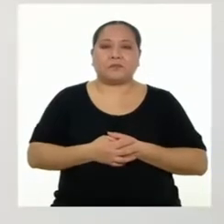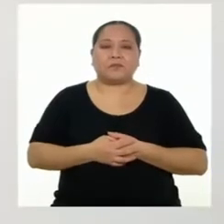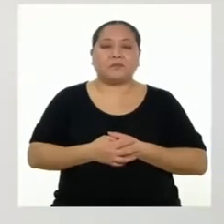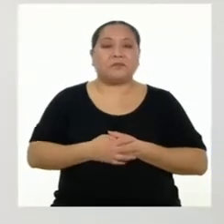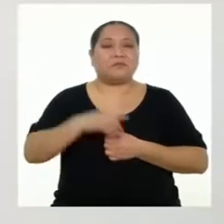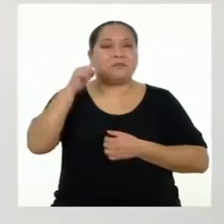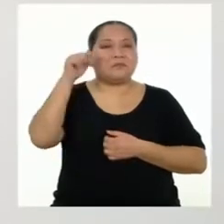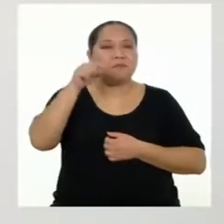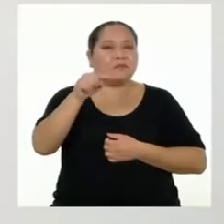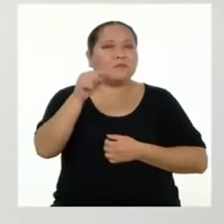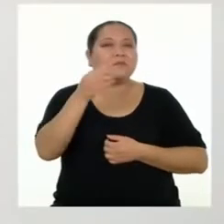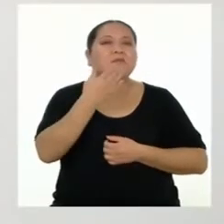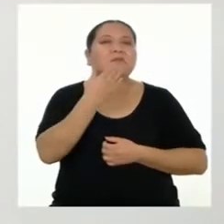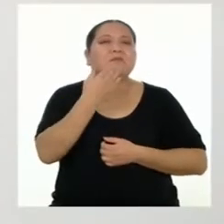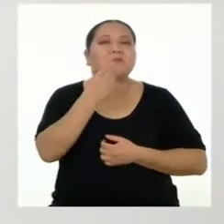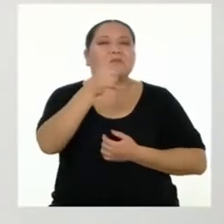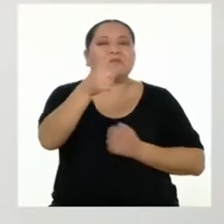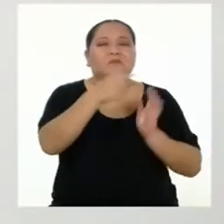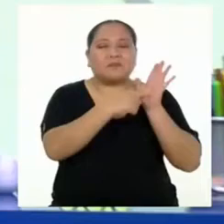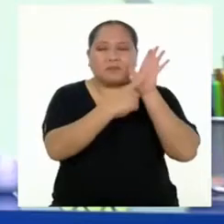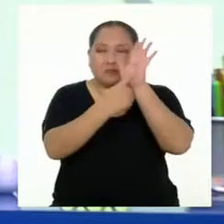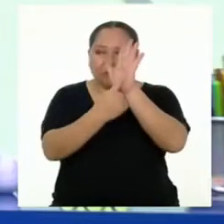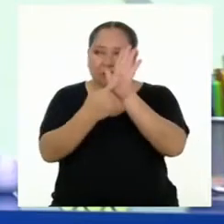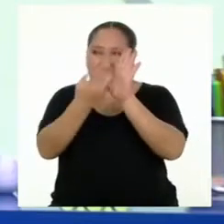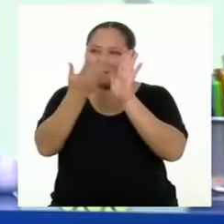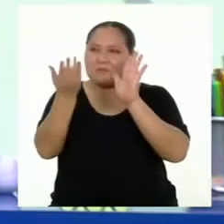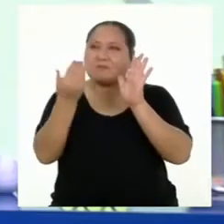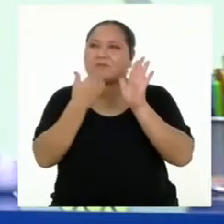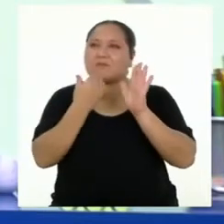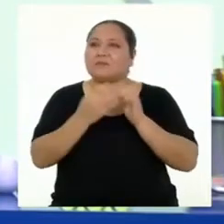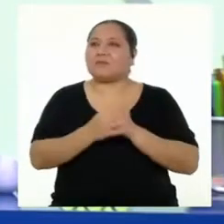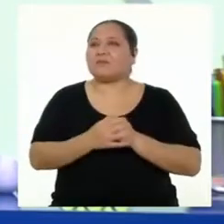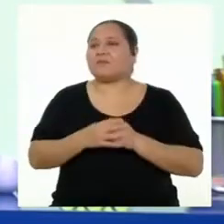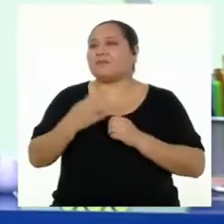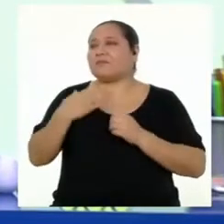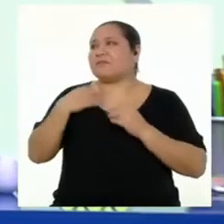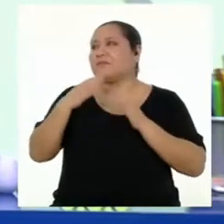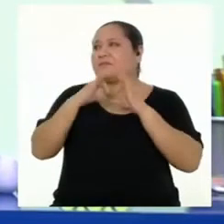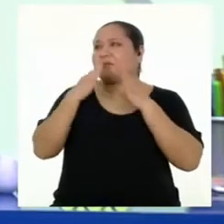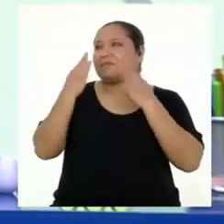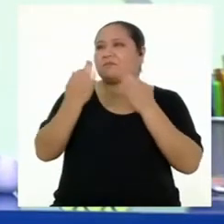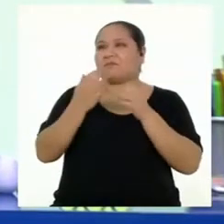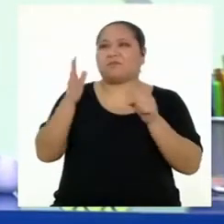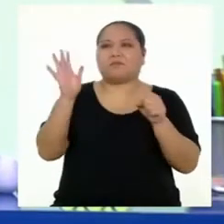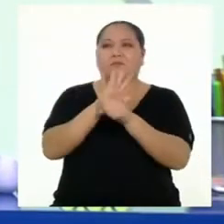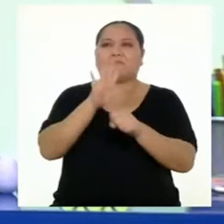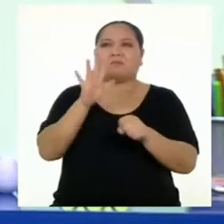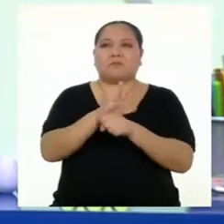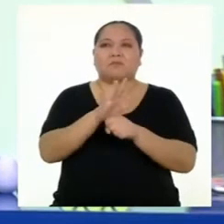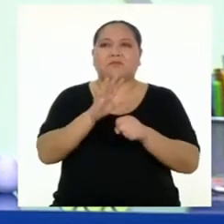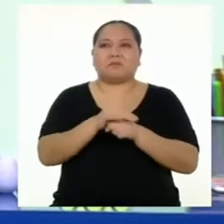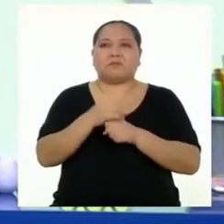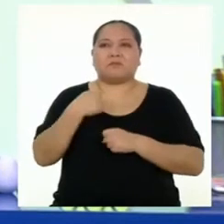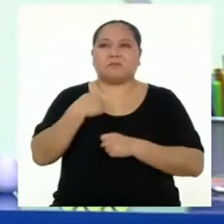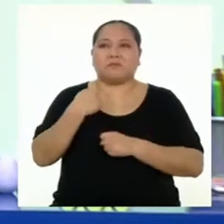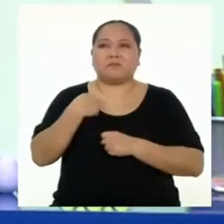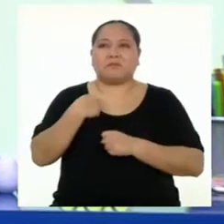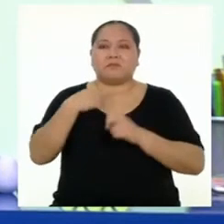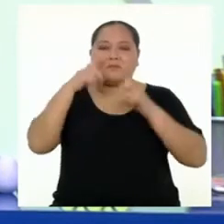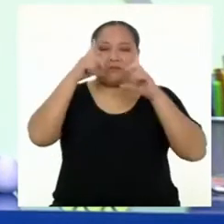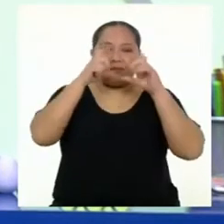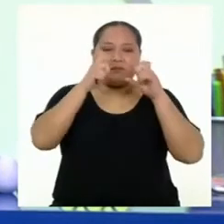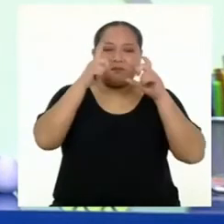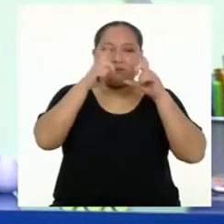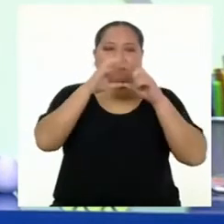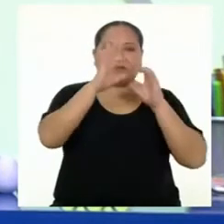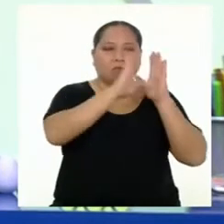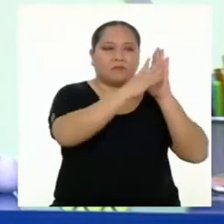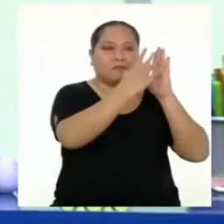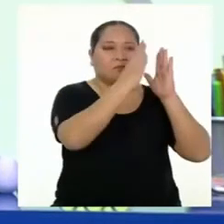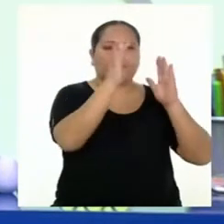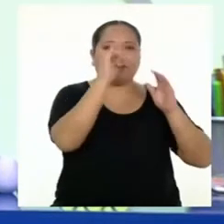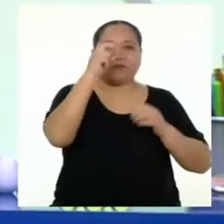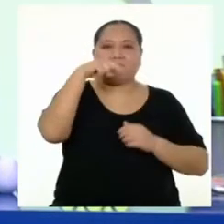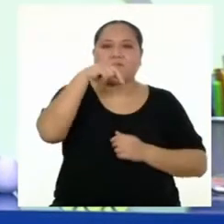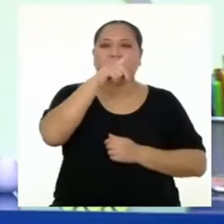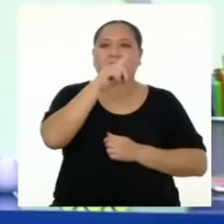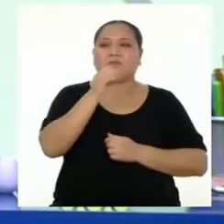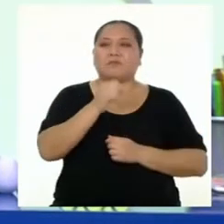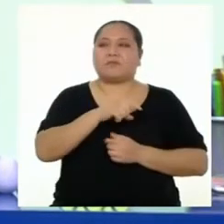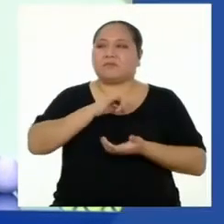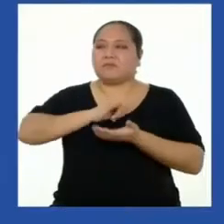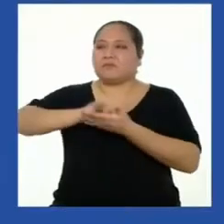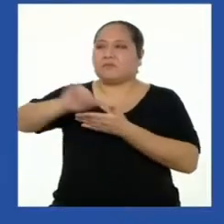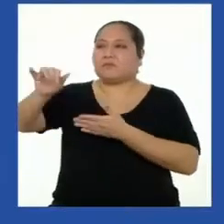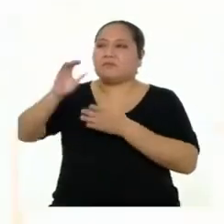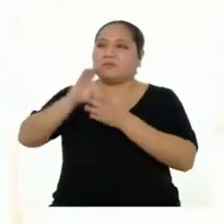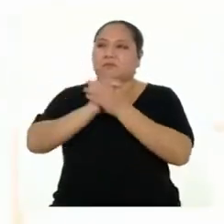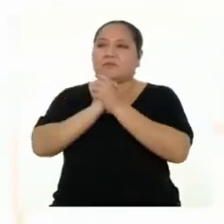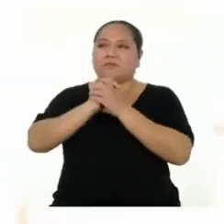¿A quién le presentaste el tuyo? Mis familiares estaban ocupados, así que tomé alguna foto de mi fancine y se las envíe a mi